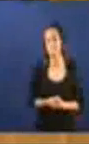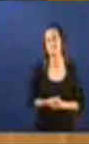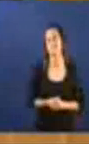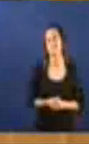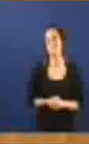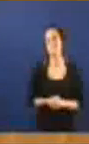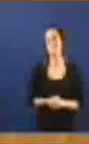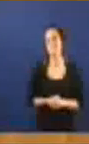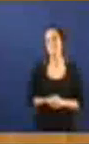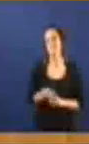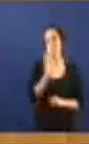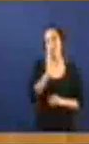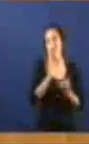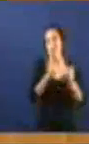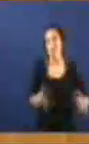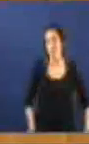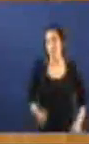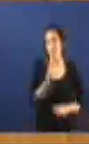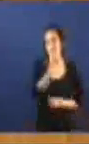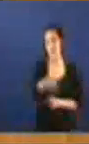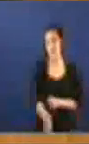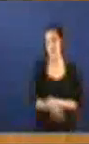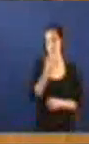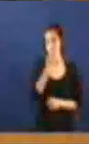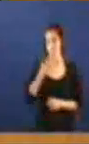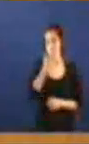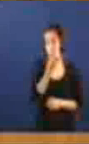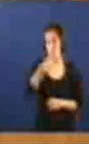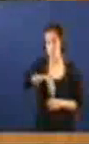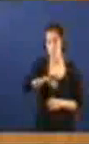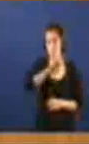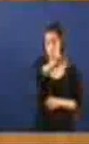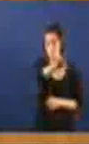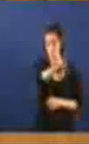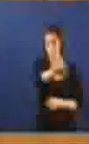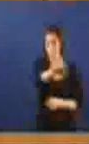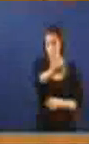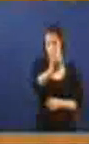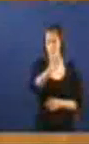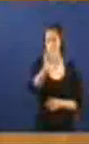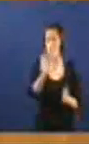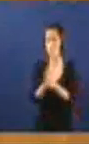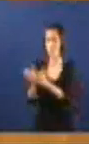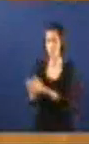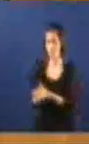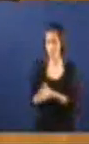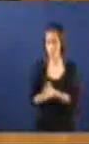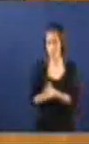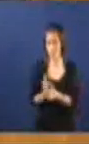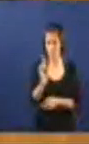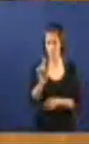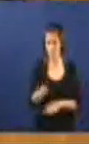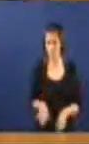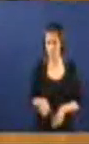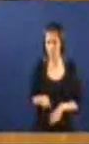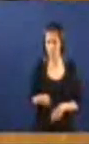acto Pois un dos grandes Contacontos Do noso país Actuais Estaban Compañeros Rasqueiros E outras personas A súa